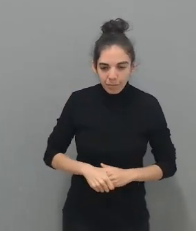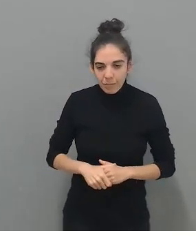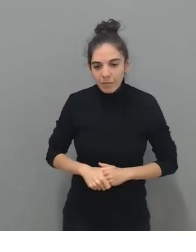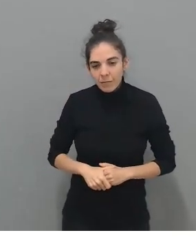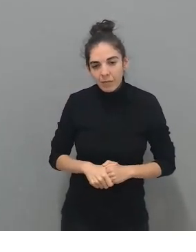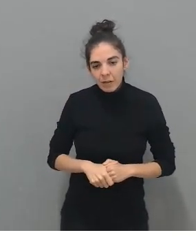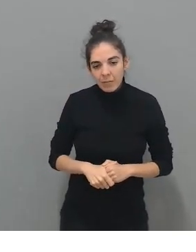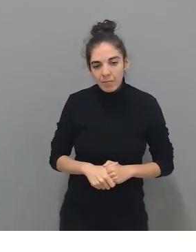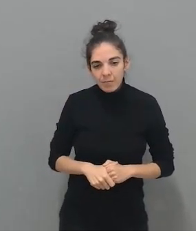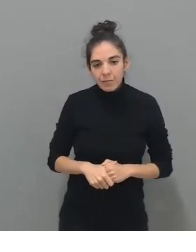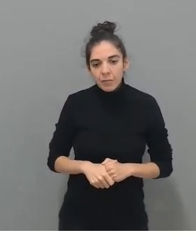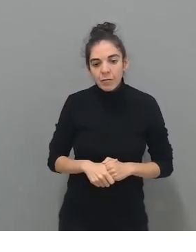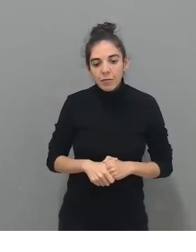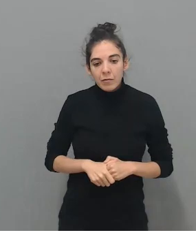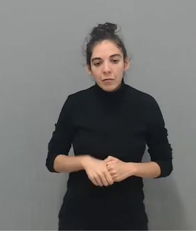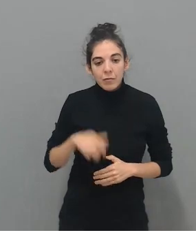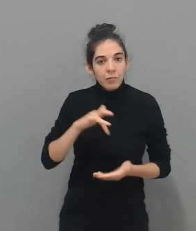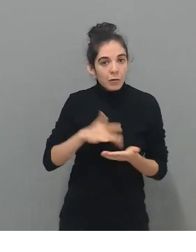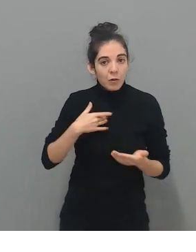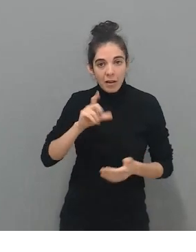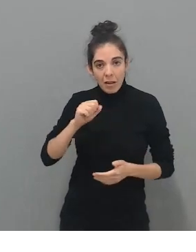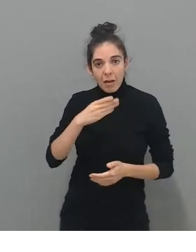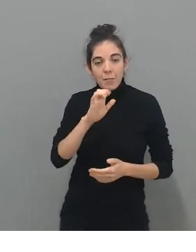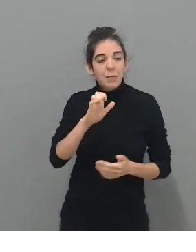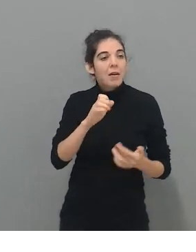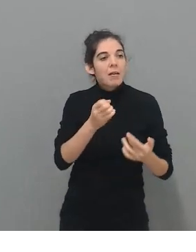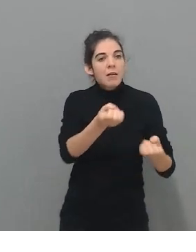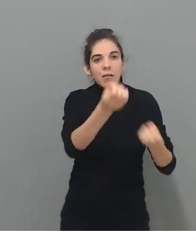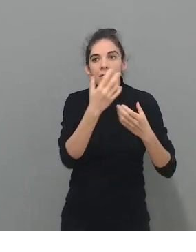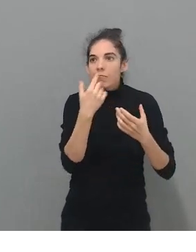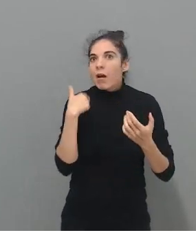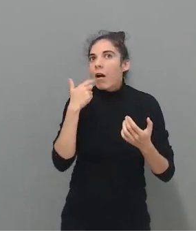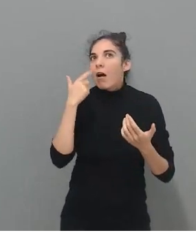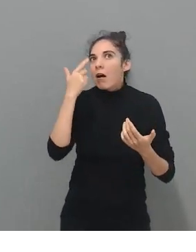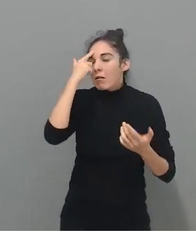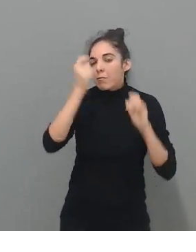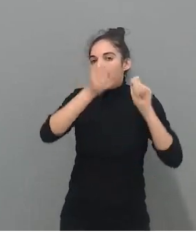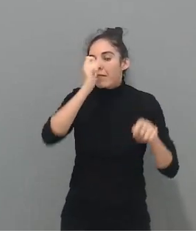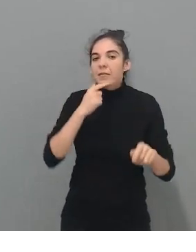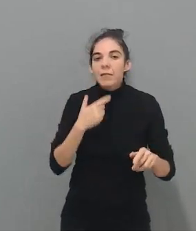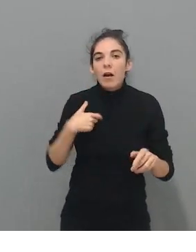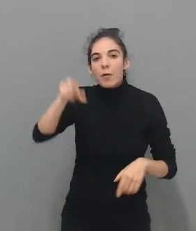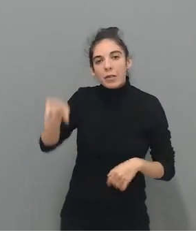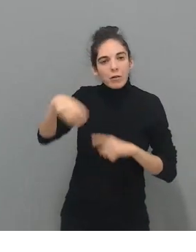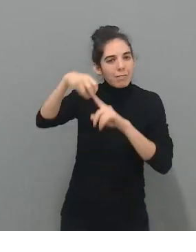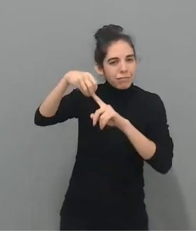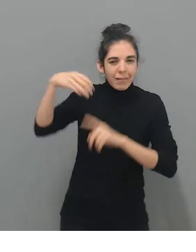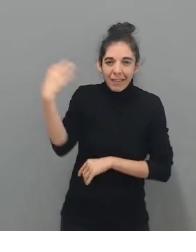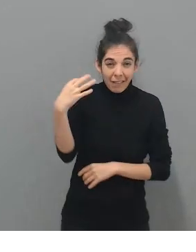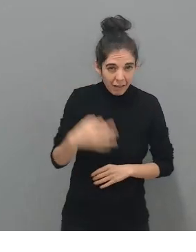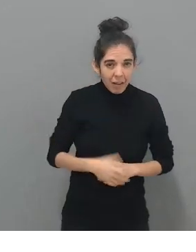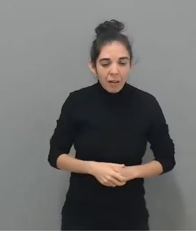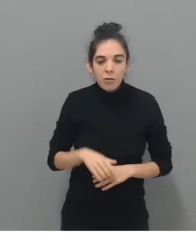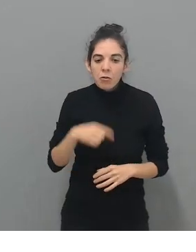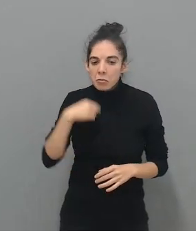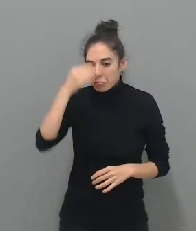que aprendí en el AMME, que fue poner a la persona en el centro de la acción, y esta frase para mí es fundamental